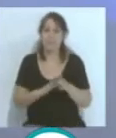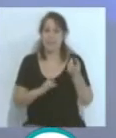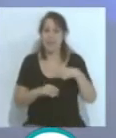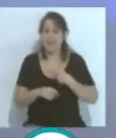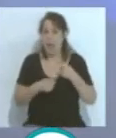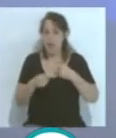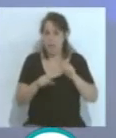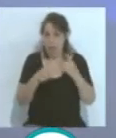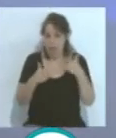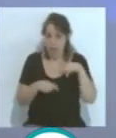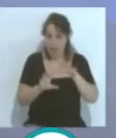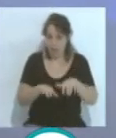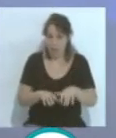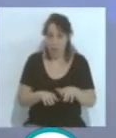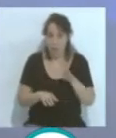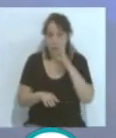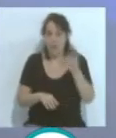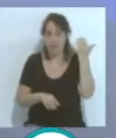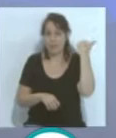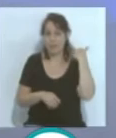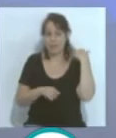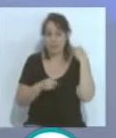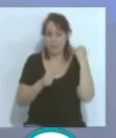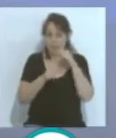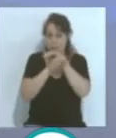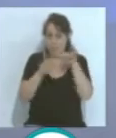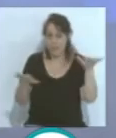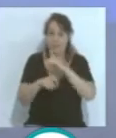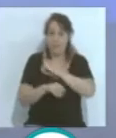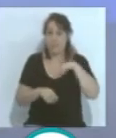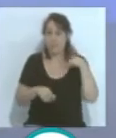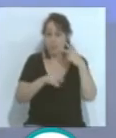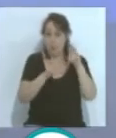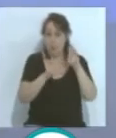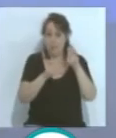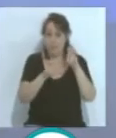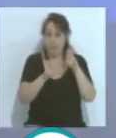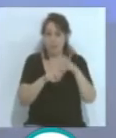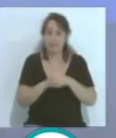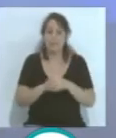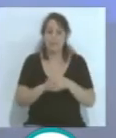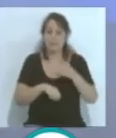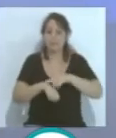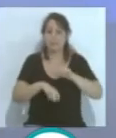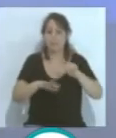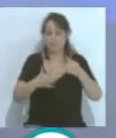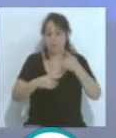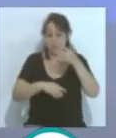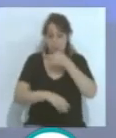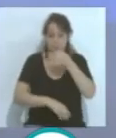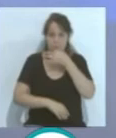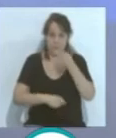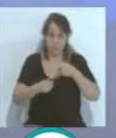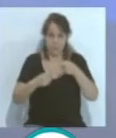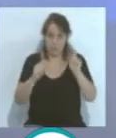tienda oficial del Cádiz, porque claro, ayer se lanzaba la nueva camiseta, y a las 6 de la tarde abría la